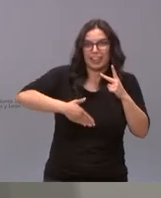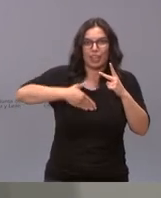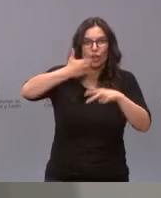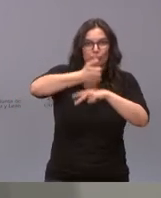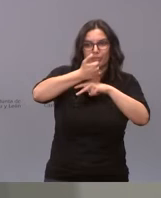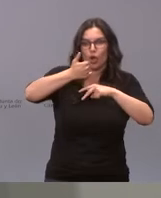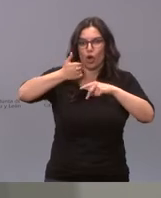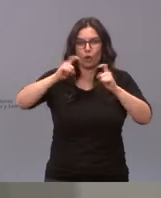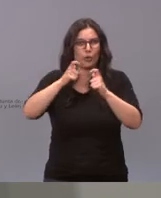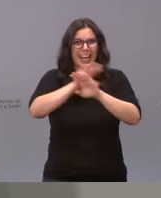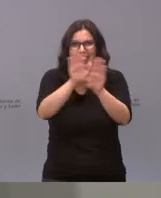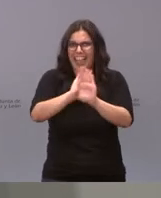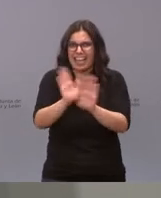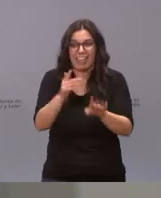reuniones